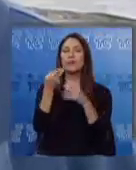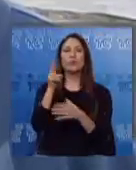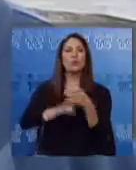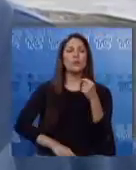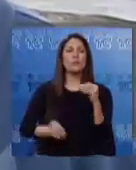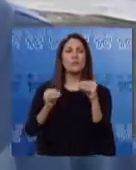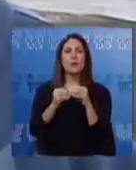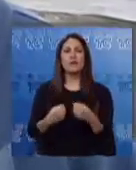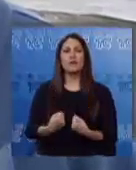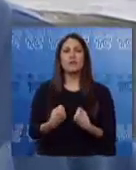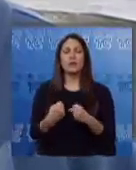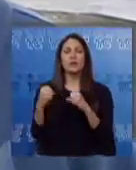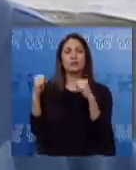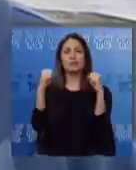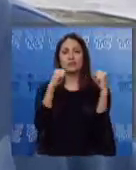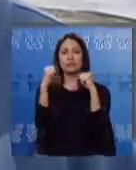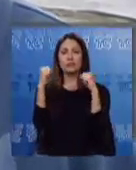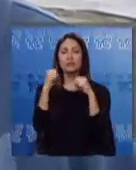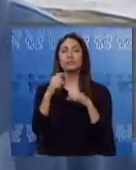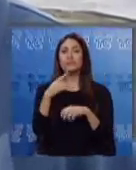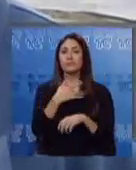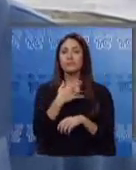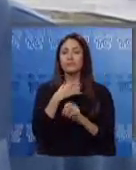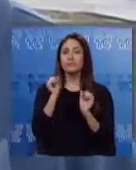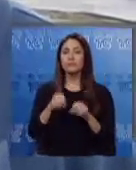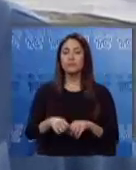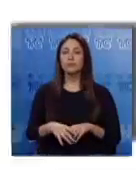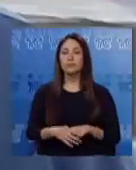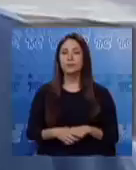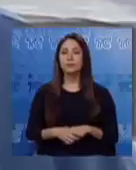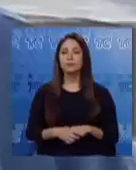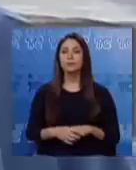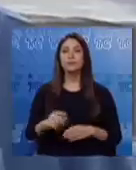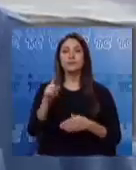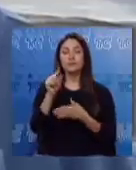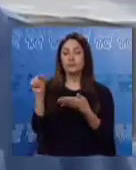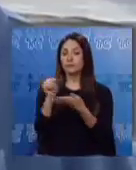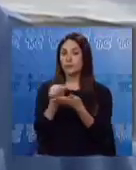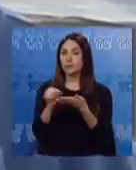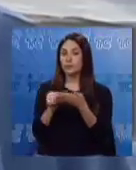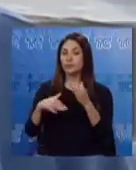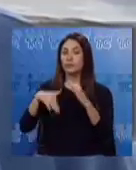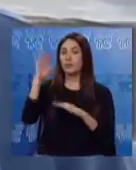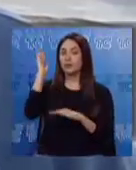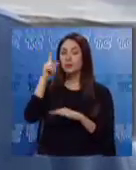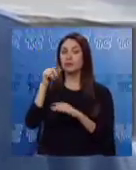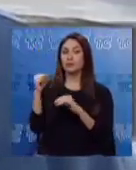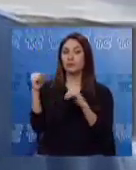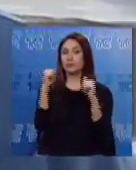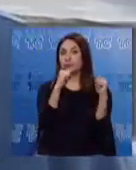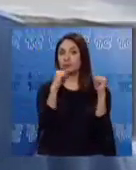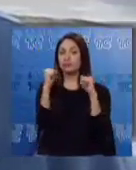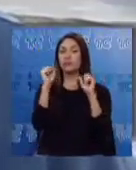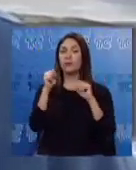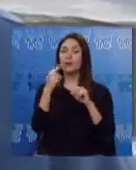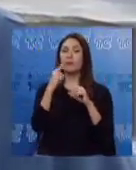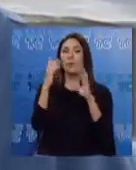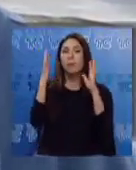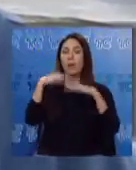resistencia de hasta 4.8 del sistema RIT. Si es que superan un poco más de ese asunto, podrían